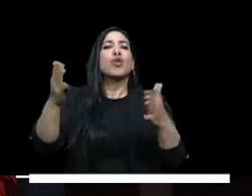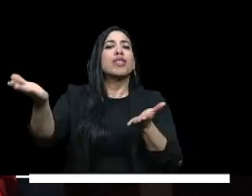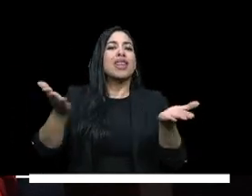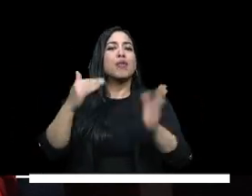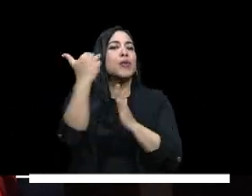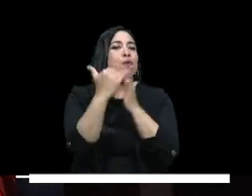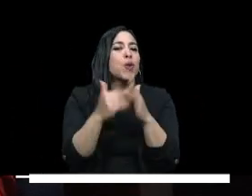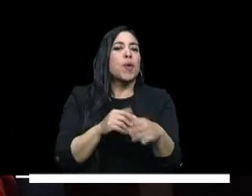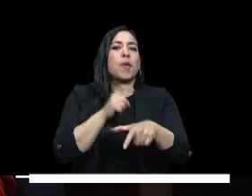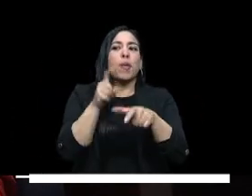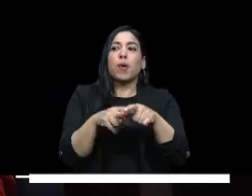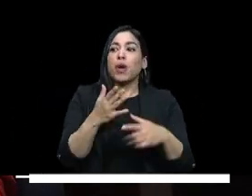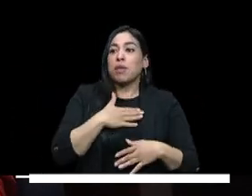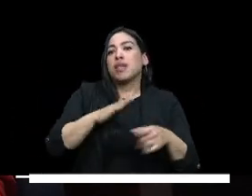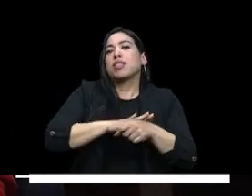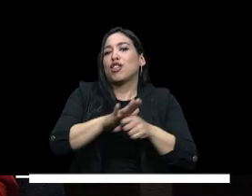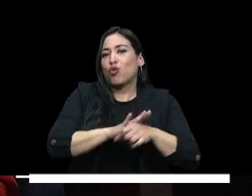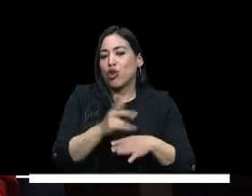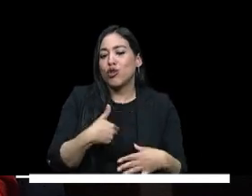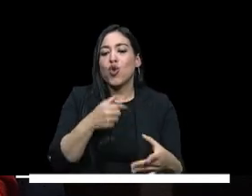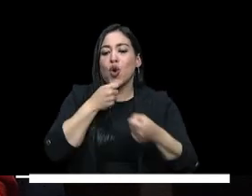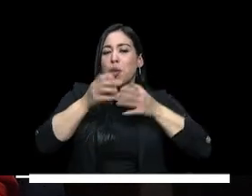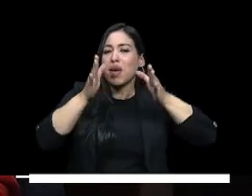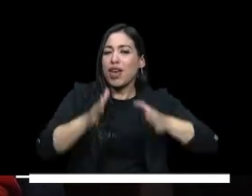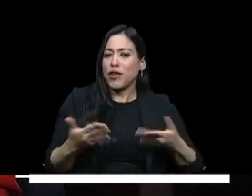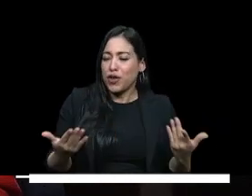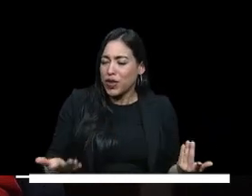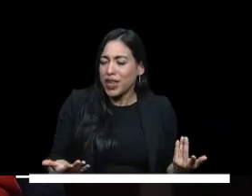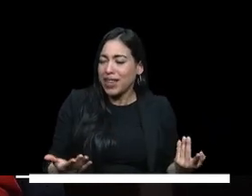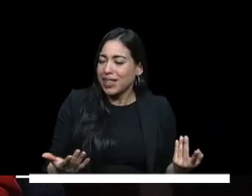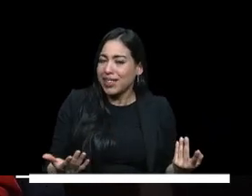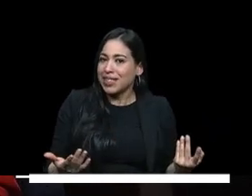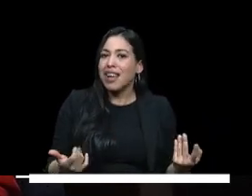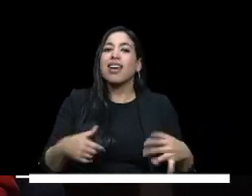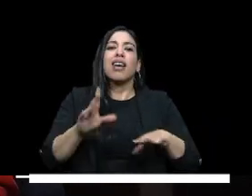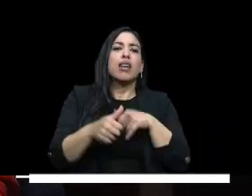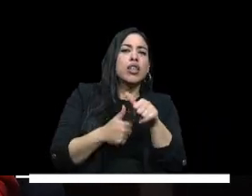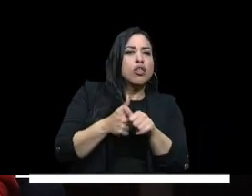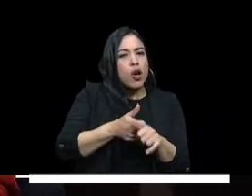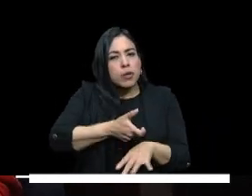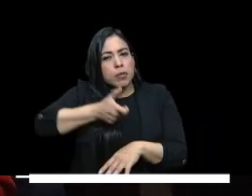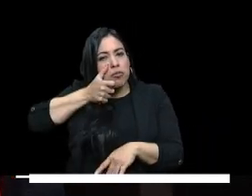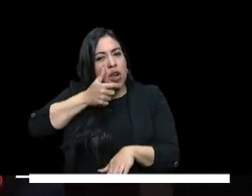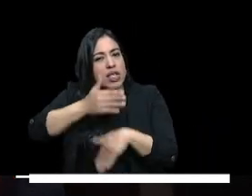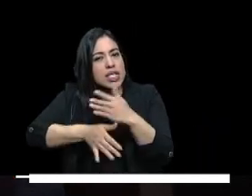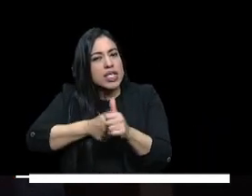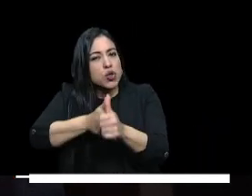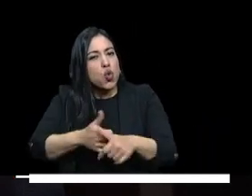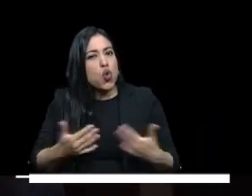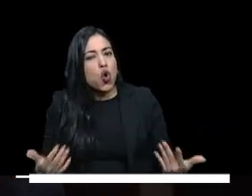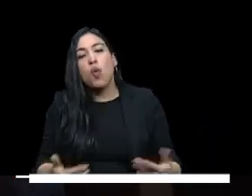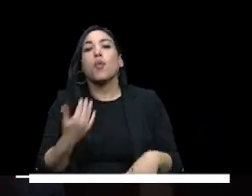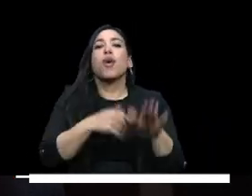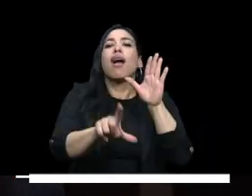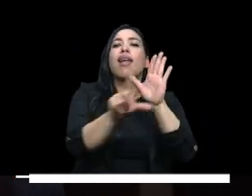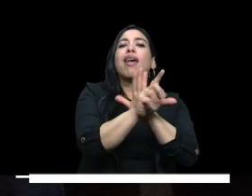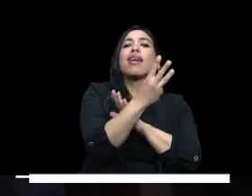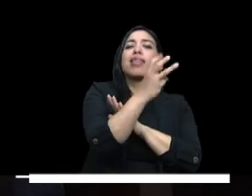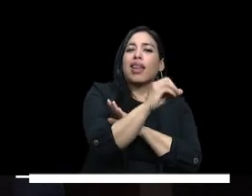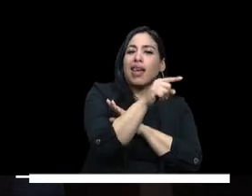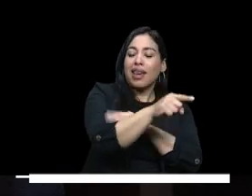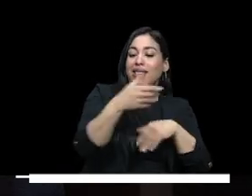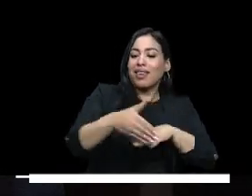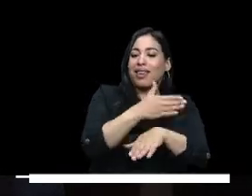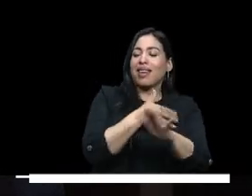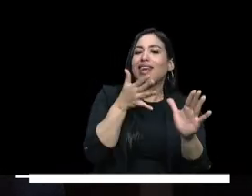programas y en mi caso como periodista también hacerle seguimiento a todo esto como por ejemplo la ley 30 que